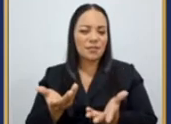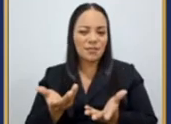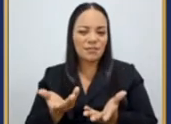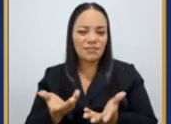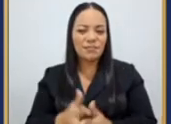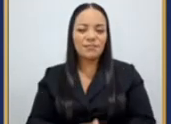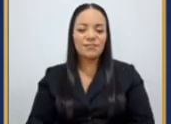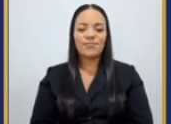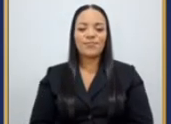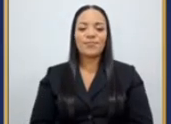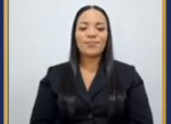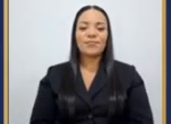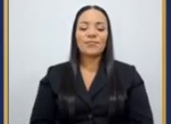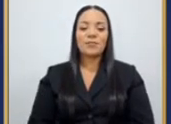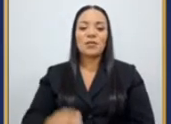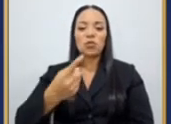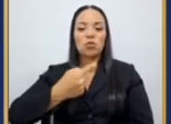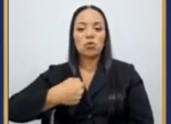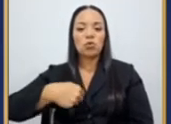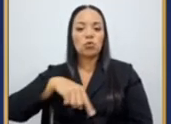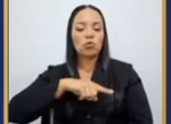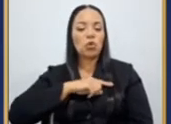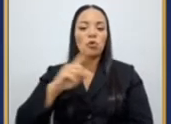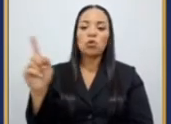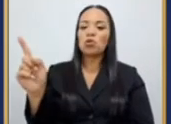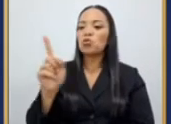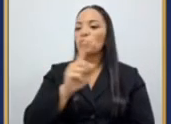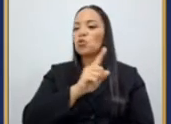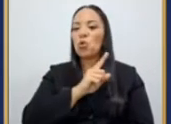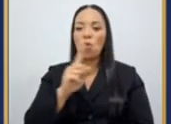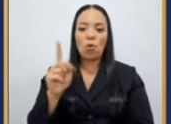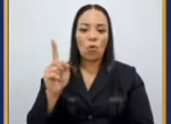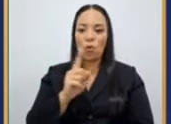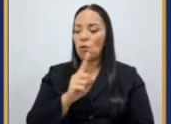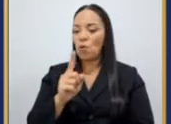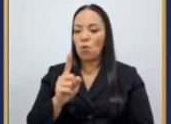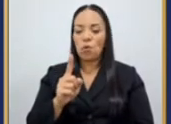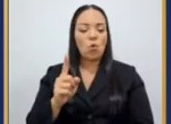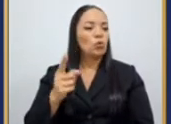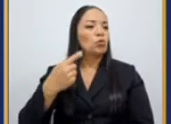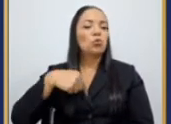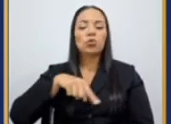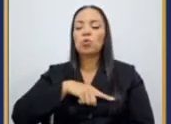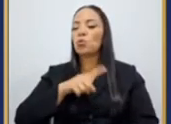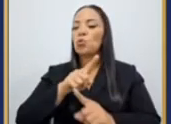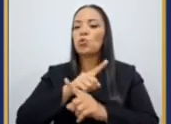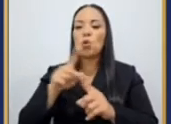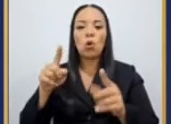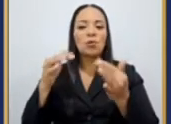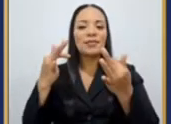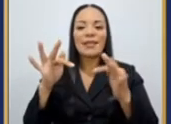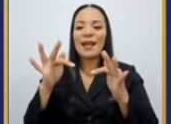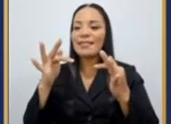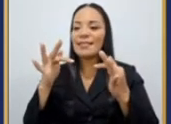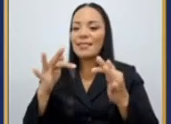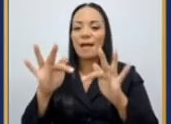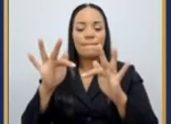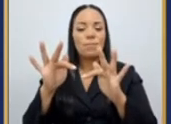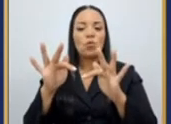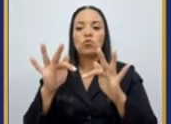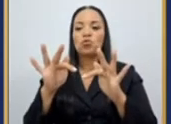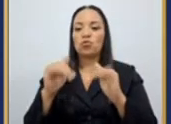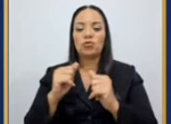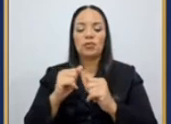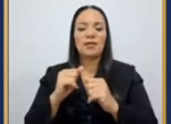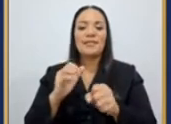Nosotros no estamos ni tratamos de hacer nada más